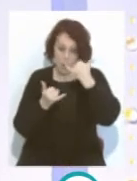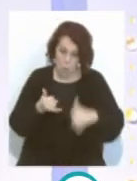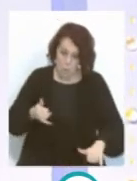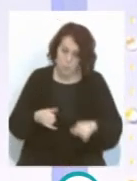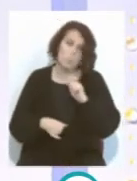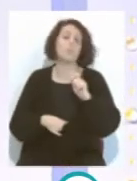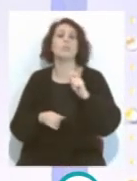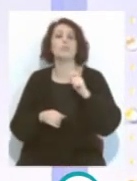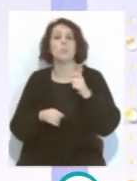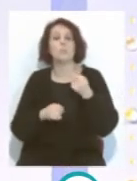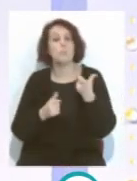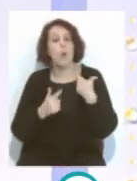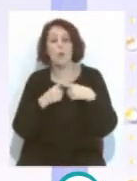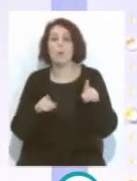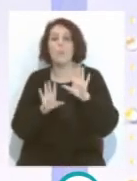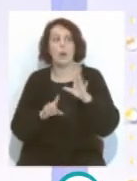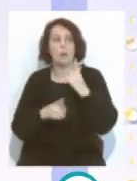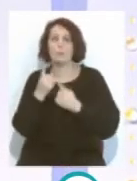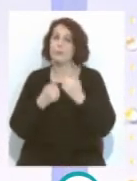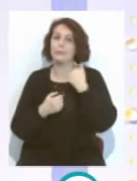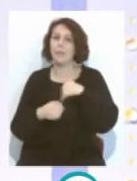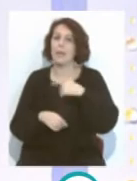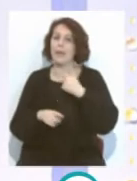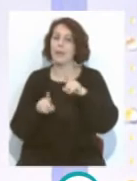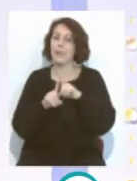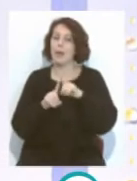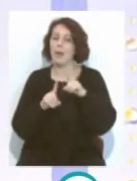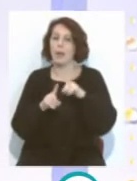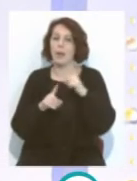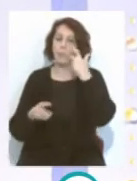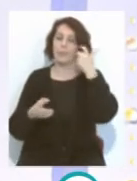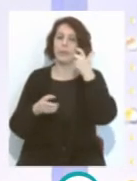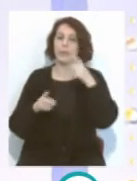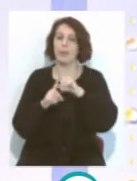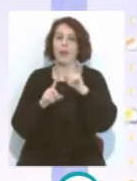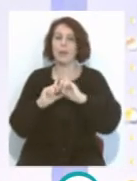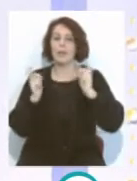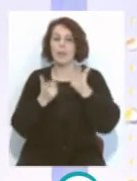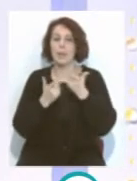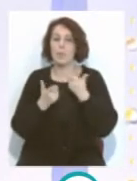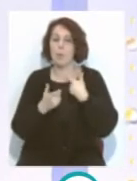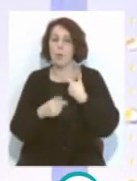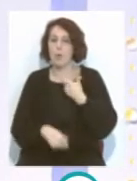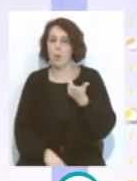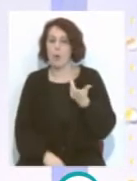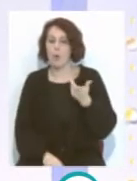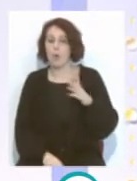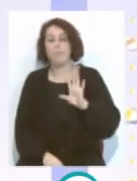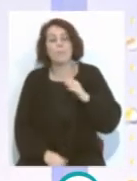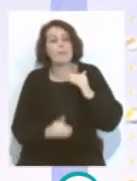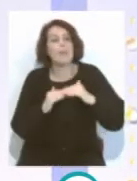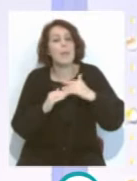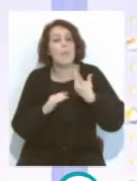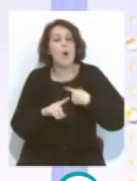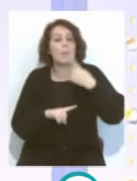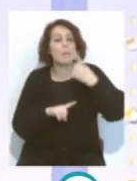pocos puntos, pero ya hay alguno que se está destapando quizá como equipo que va a apurar opciones de al menos quedarse en la